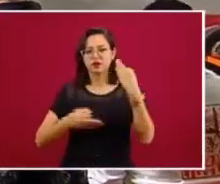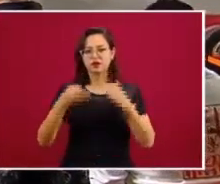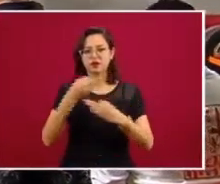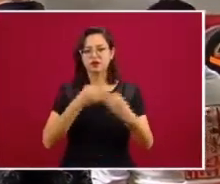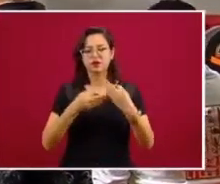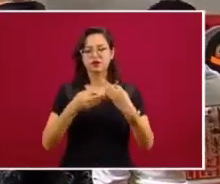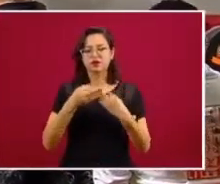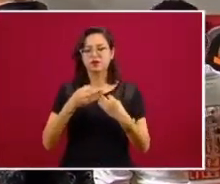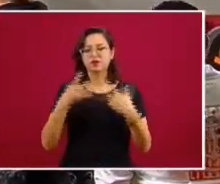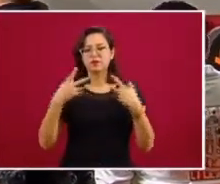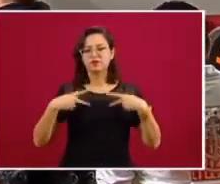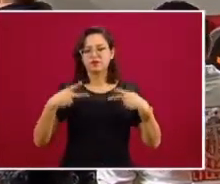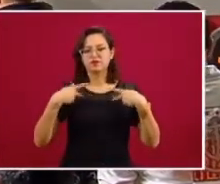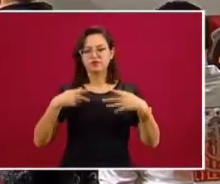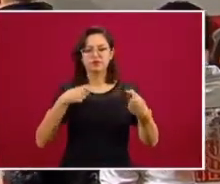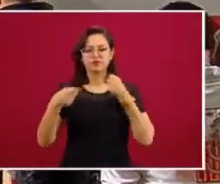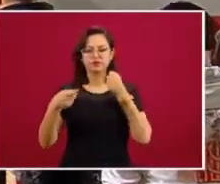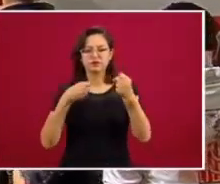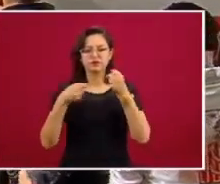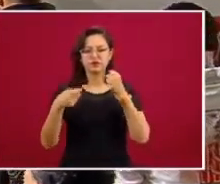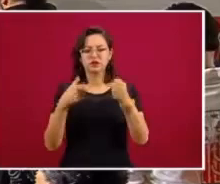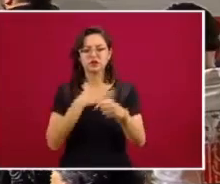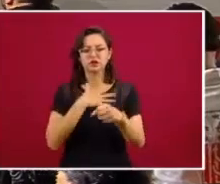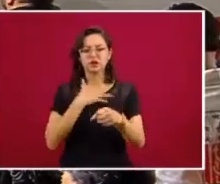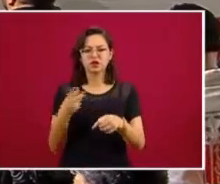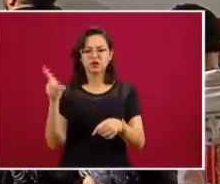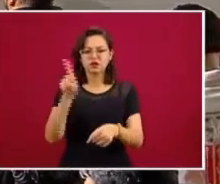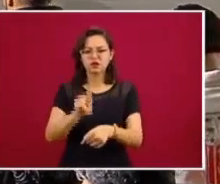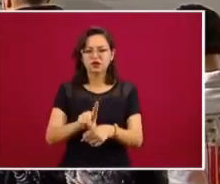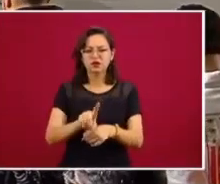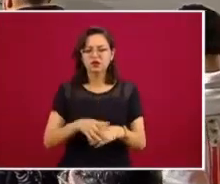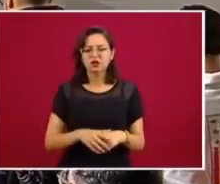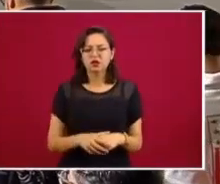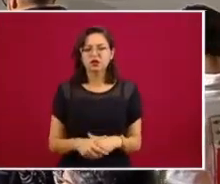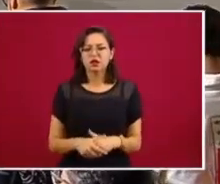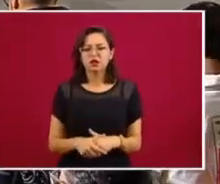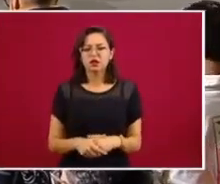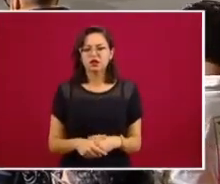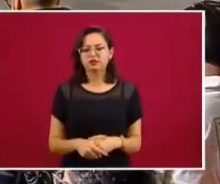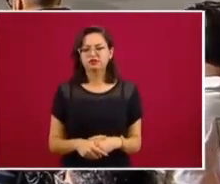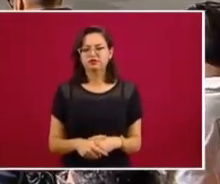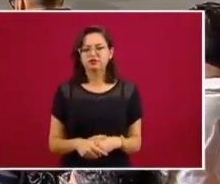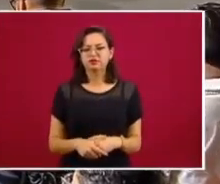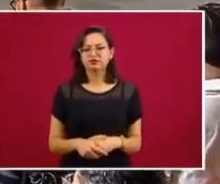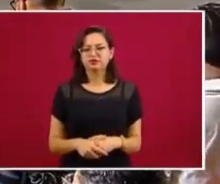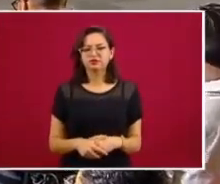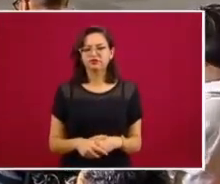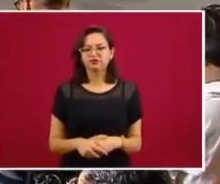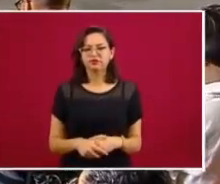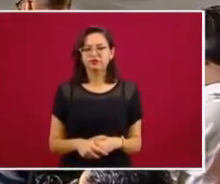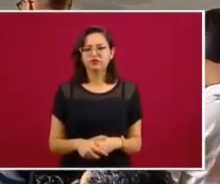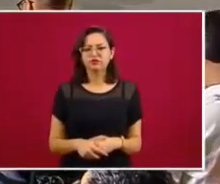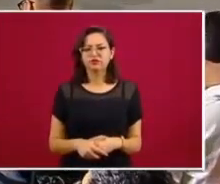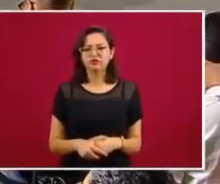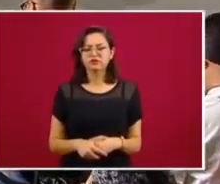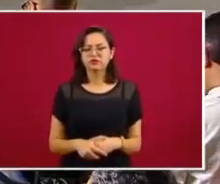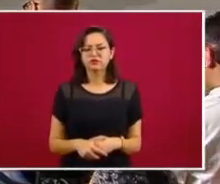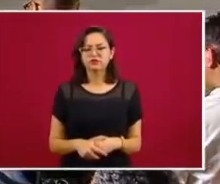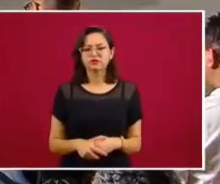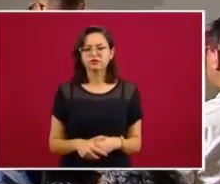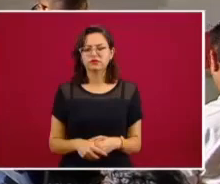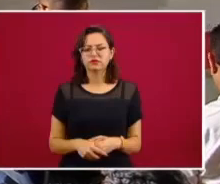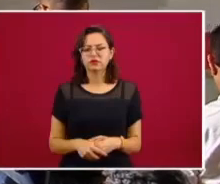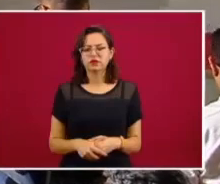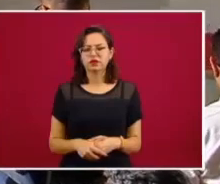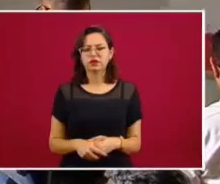medios de comunicación, buenos días. Pues, señor presidente, en efecto, a partir de que usted